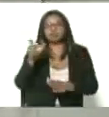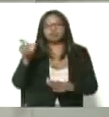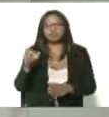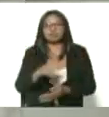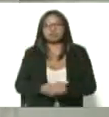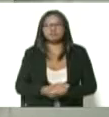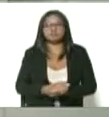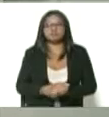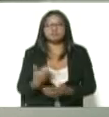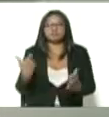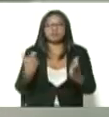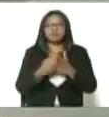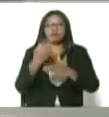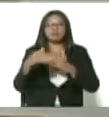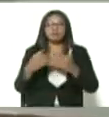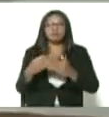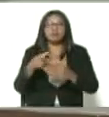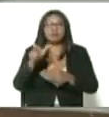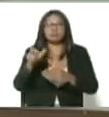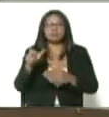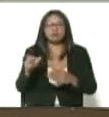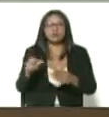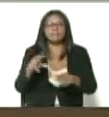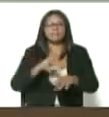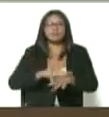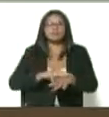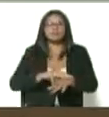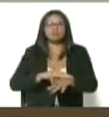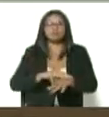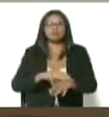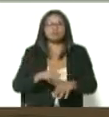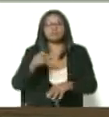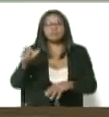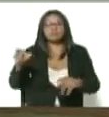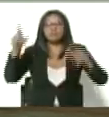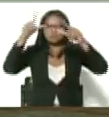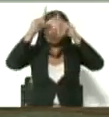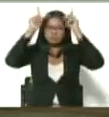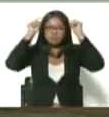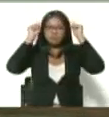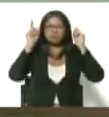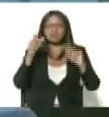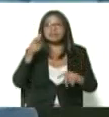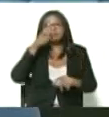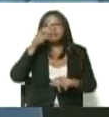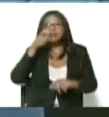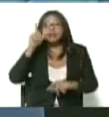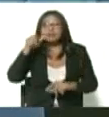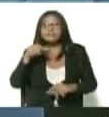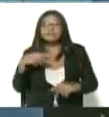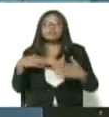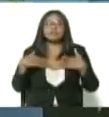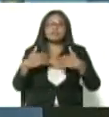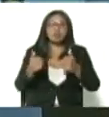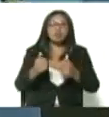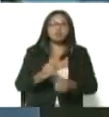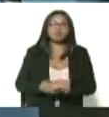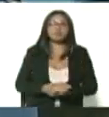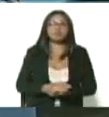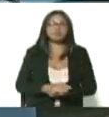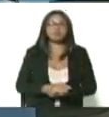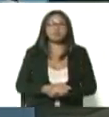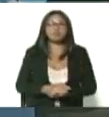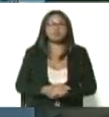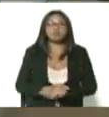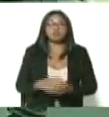primera etapa. El personal médico, el personal de enfermería, el personal de seguridad, todo el equipo humano que ha permitido durante